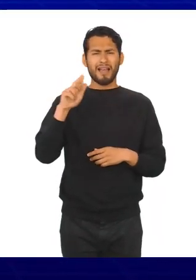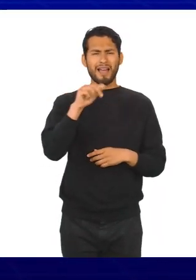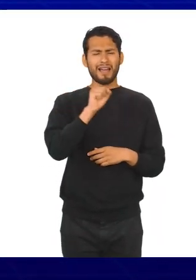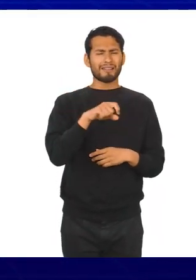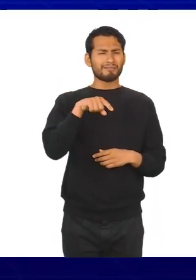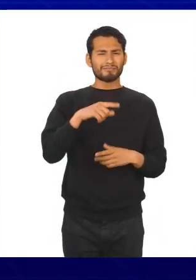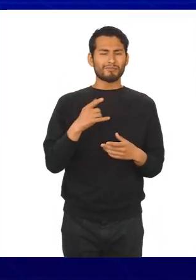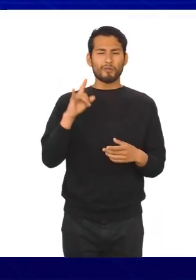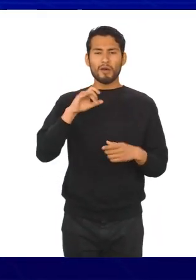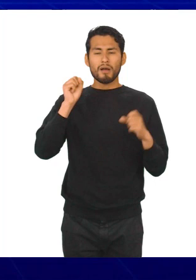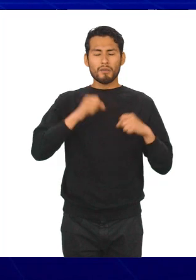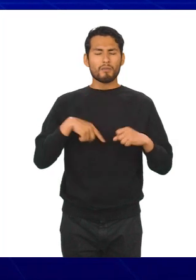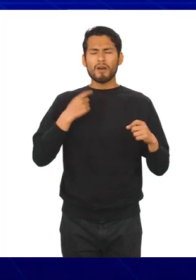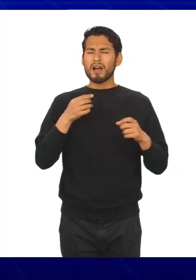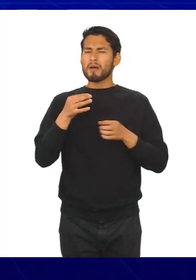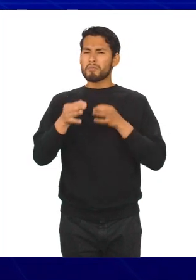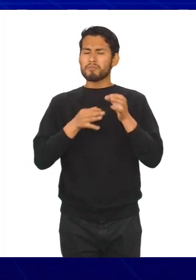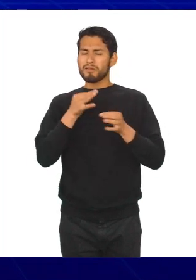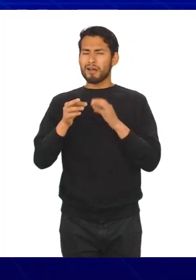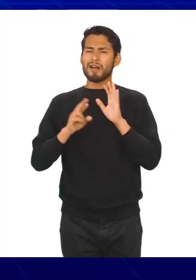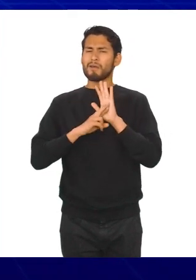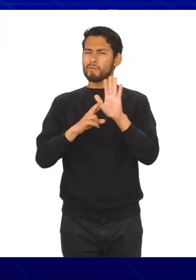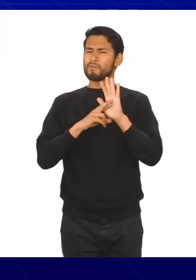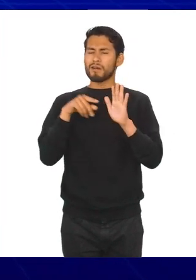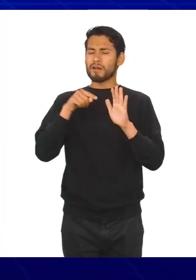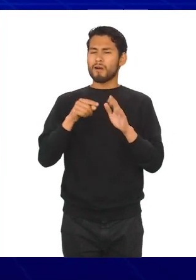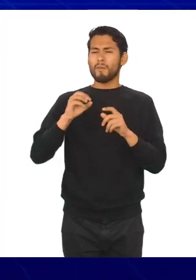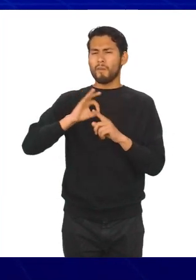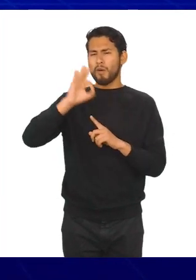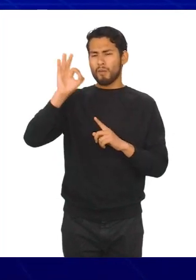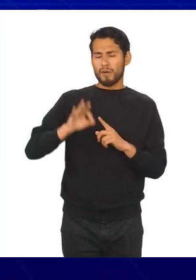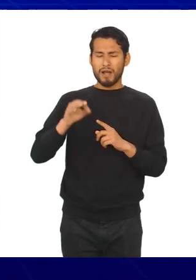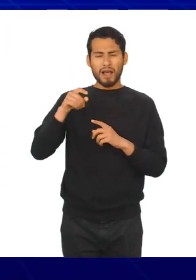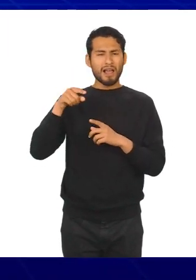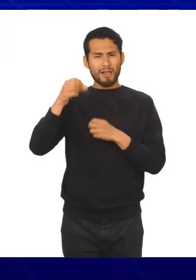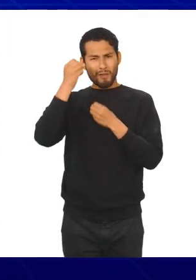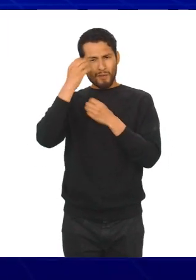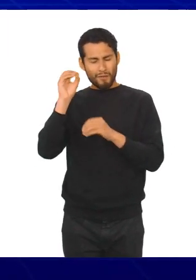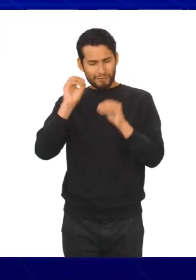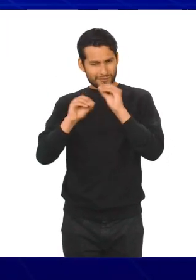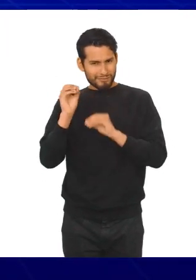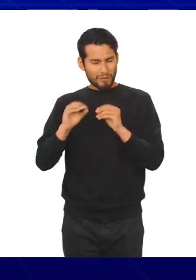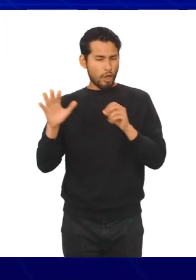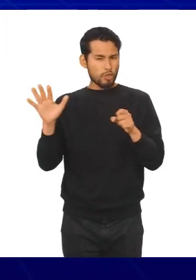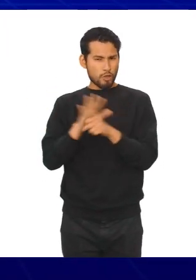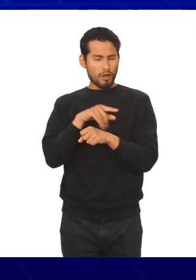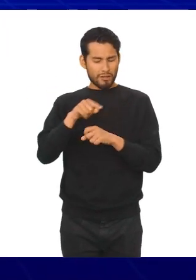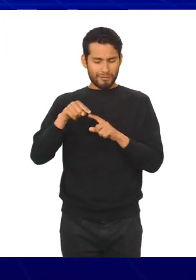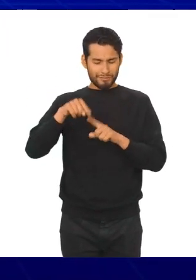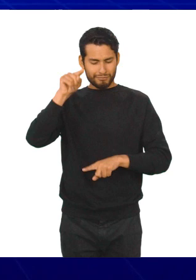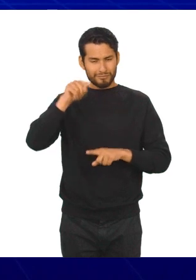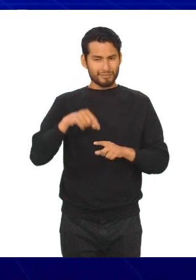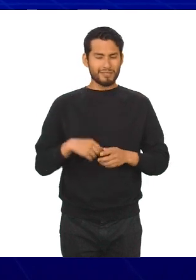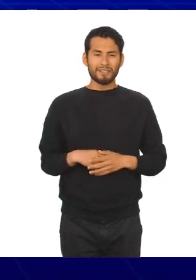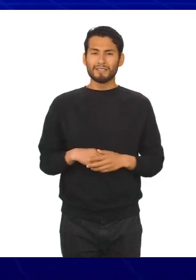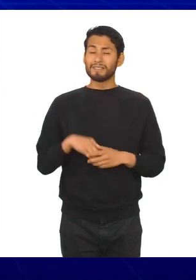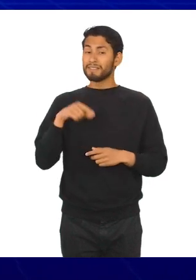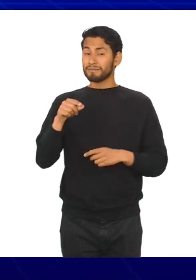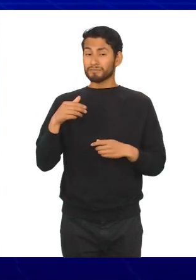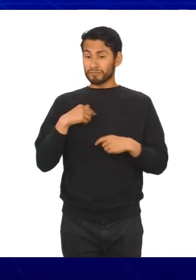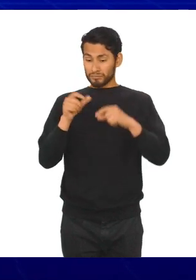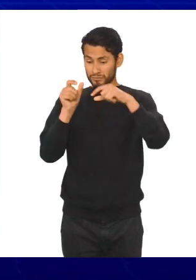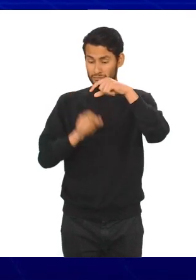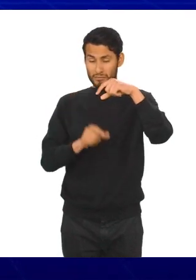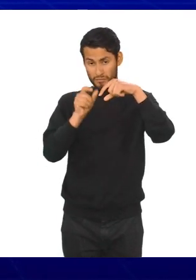se usa cuando se pretende resaltar la representación de porcentaje de datos que componen un total. Una gráfica de barras